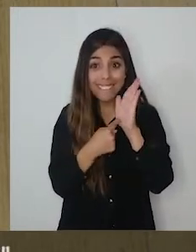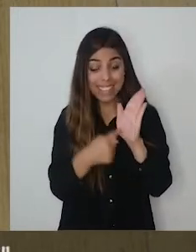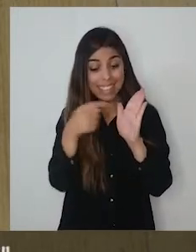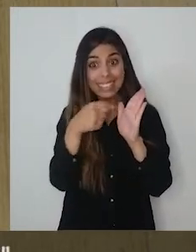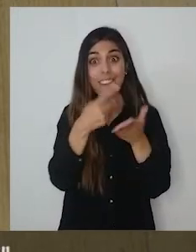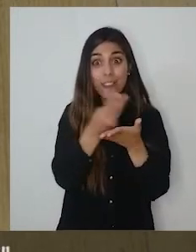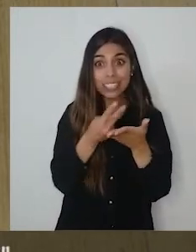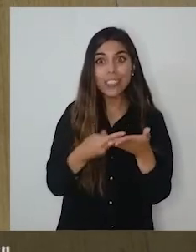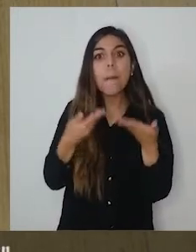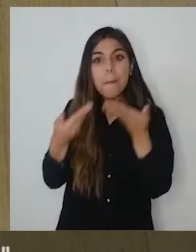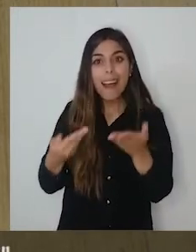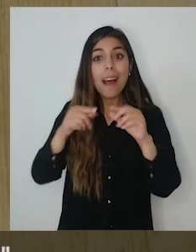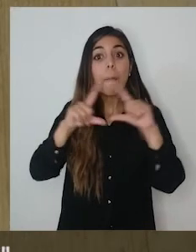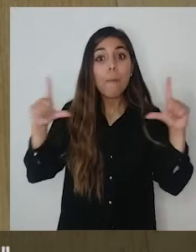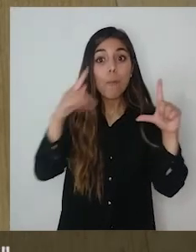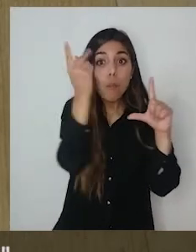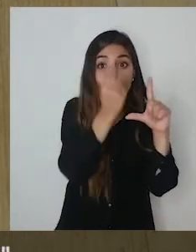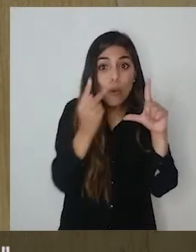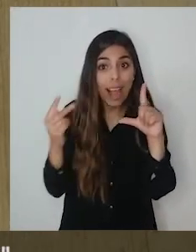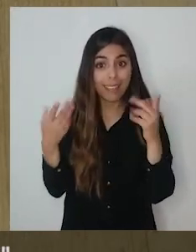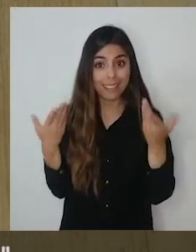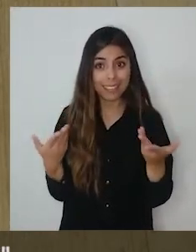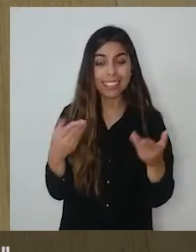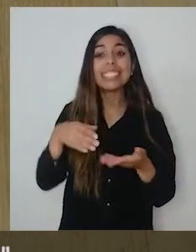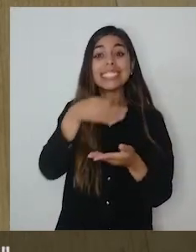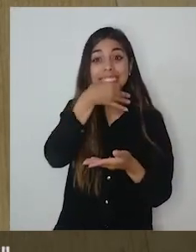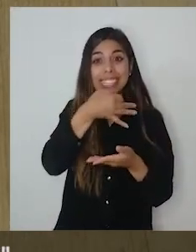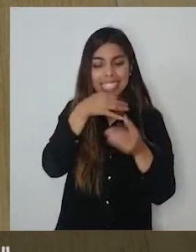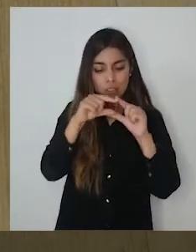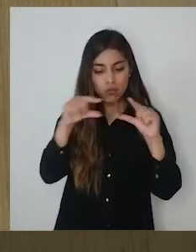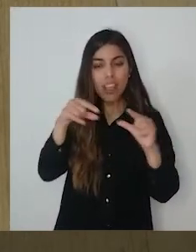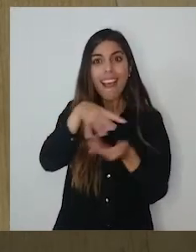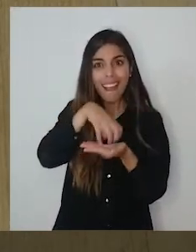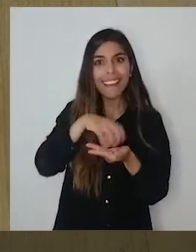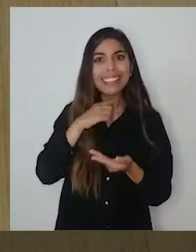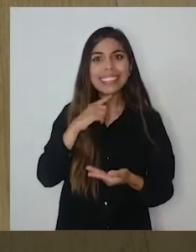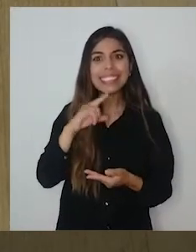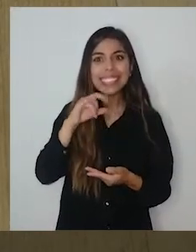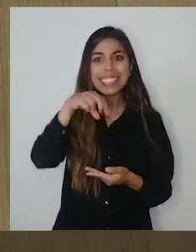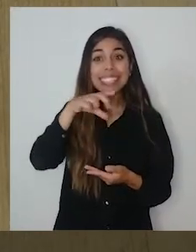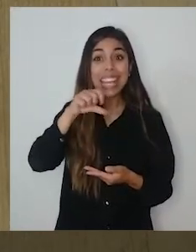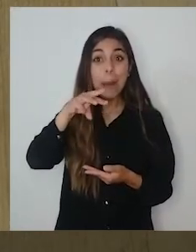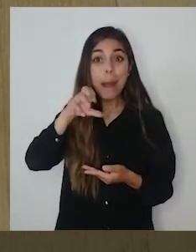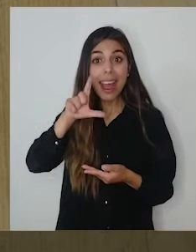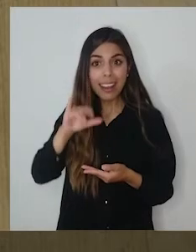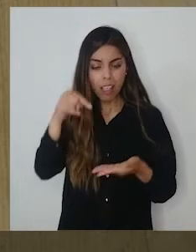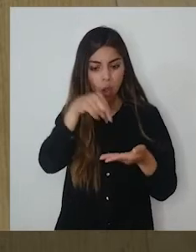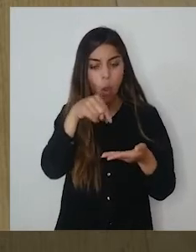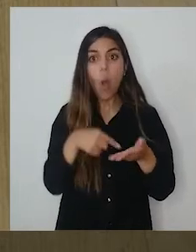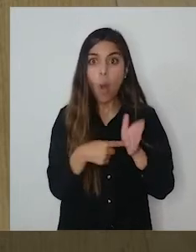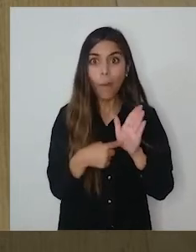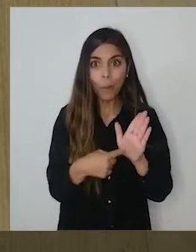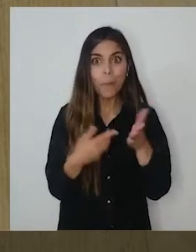literalmente, boceto para mural. Y dicen Quinchamalí. Entonces, eso ya